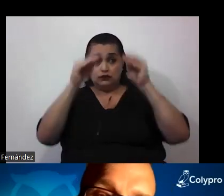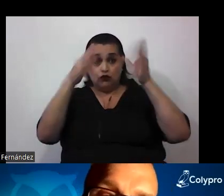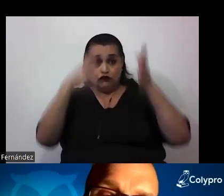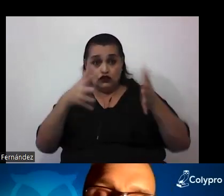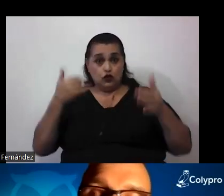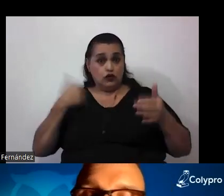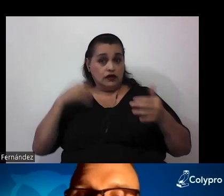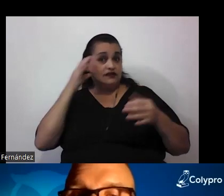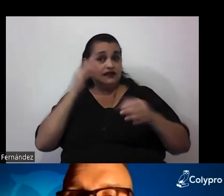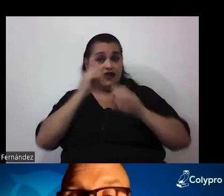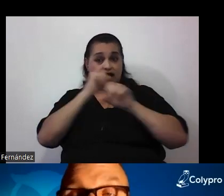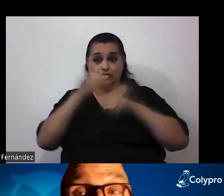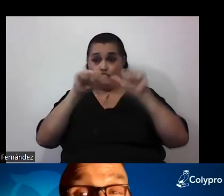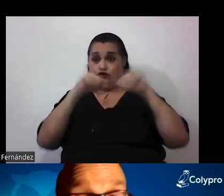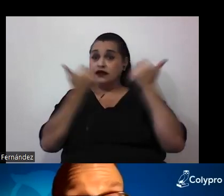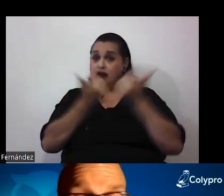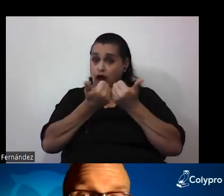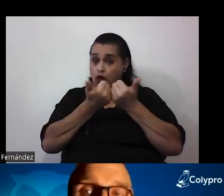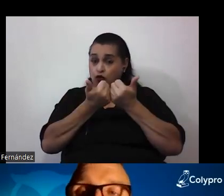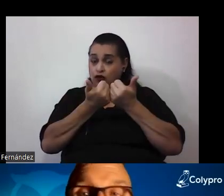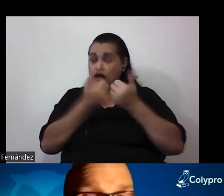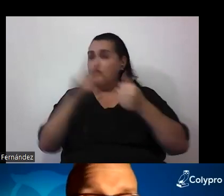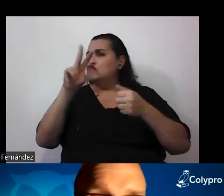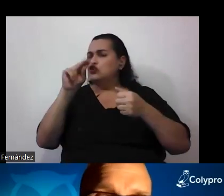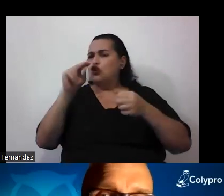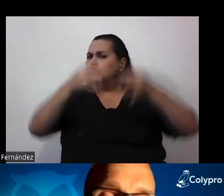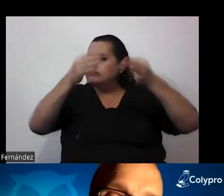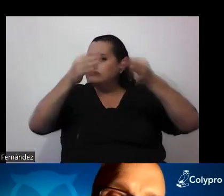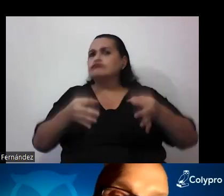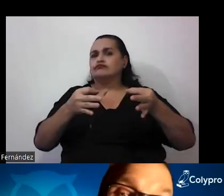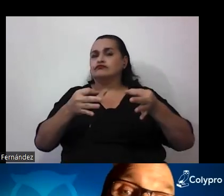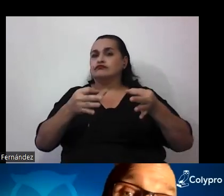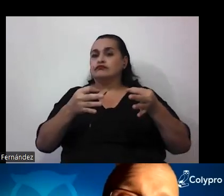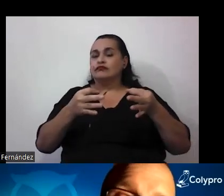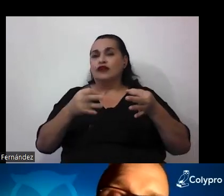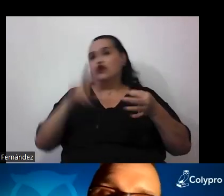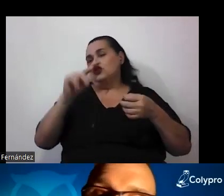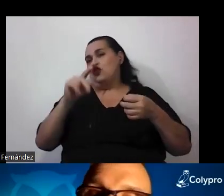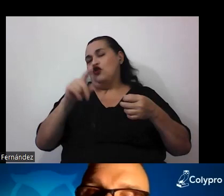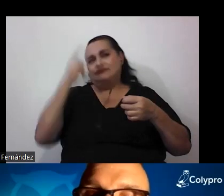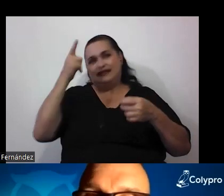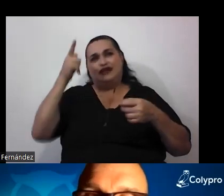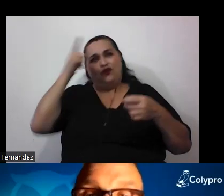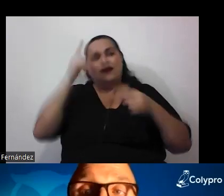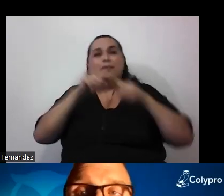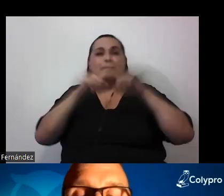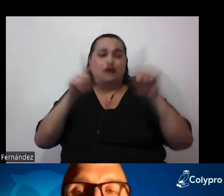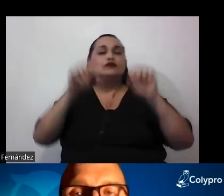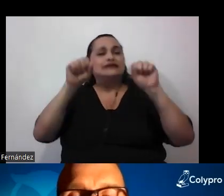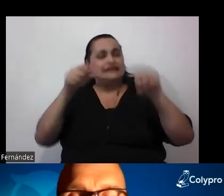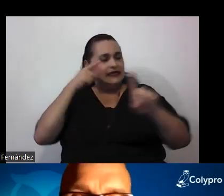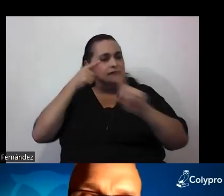cabo en el aula estén no determinadas, eso no tendría sentido, pero sí orientadas o